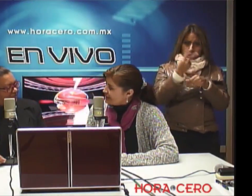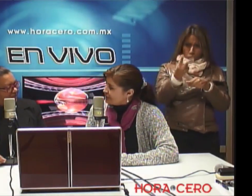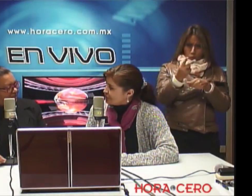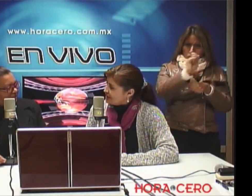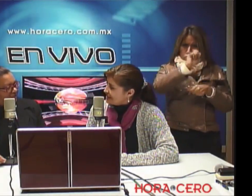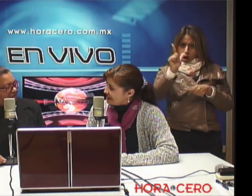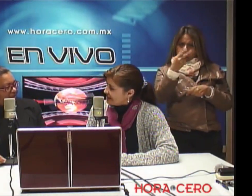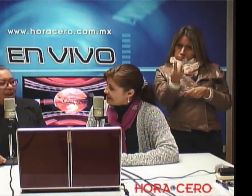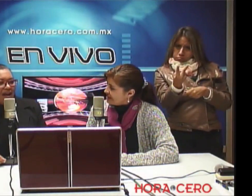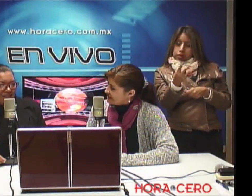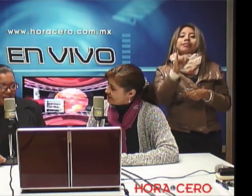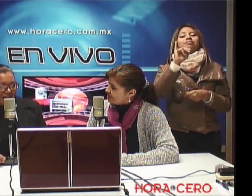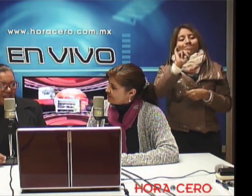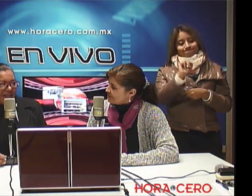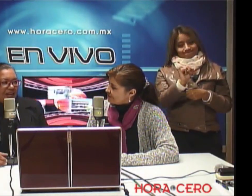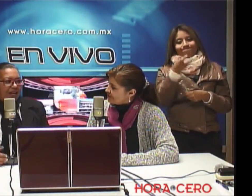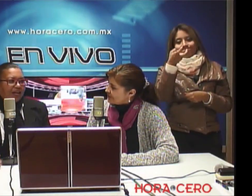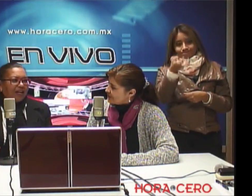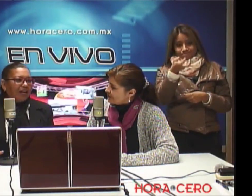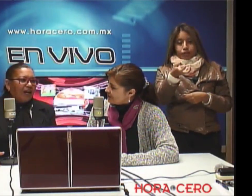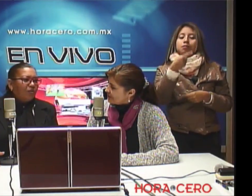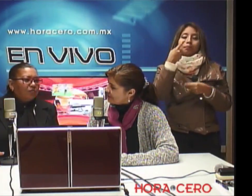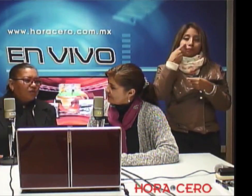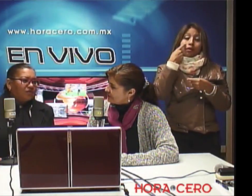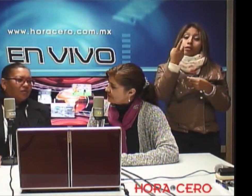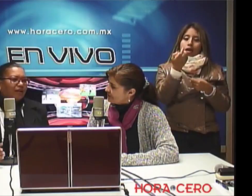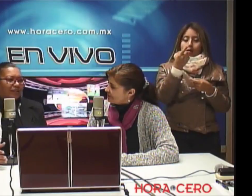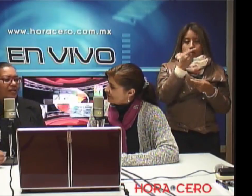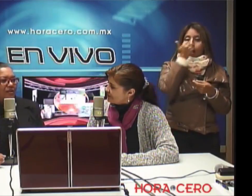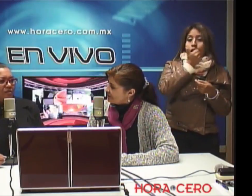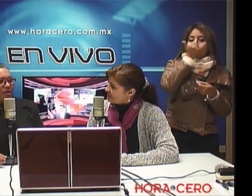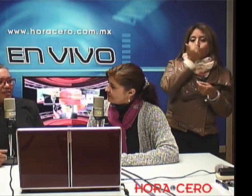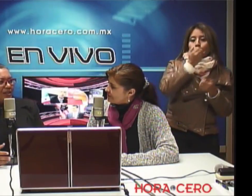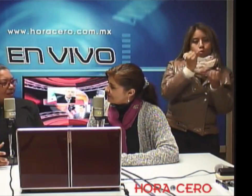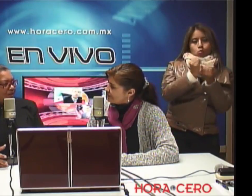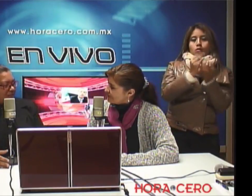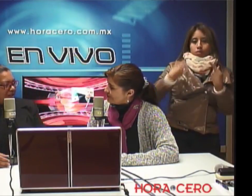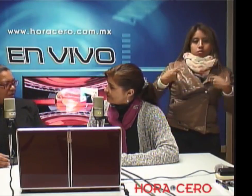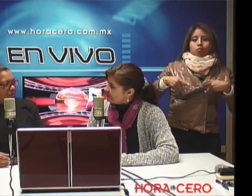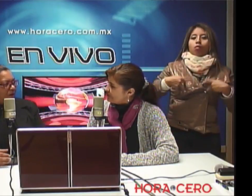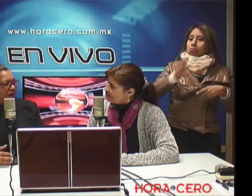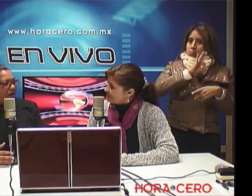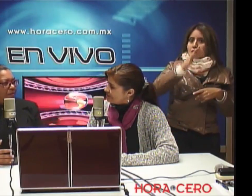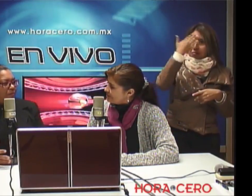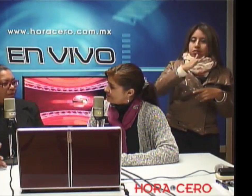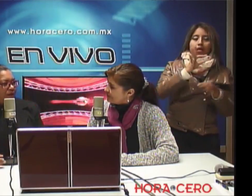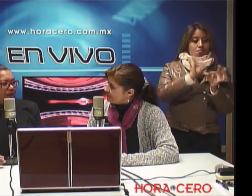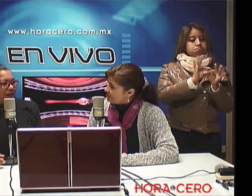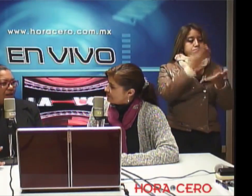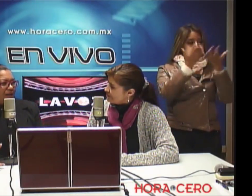toda la rehabilitación integral. Así es. El alumno o el técnico sale capacitado para